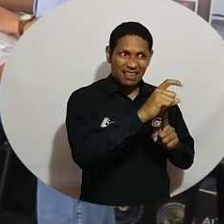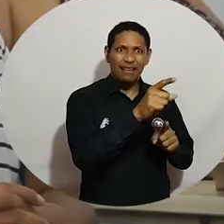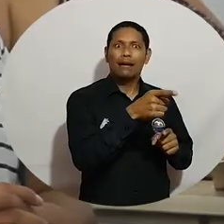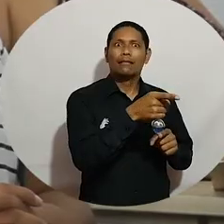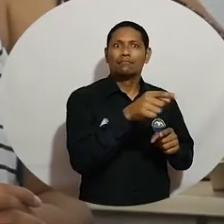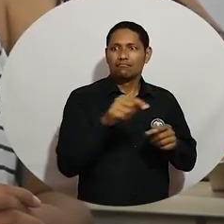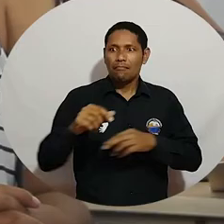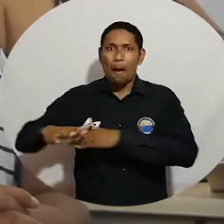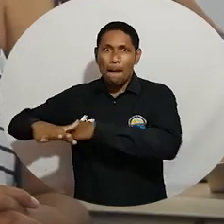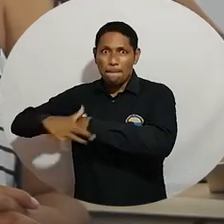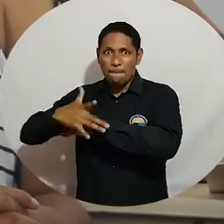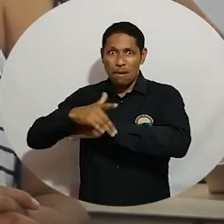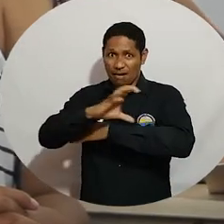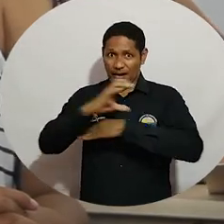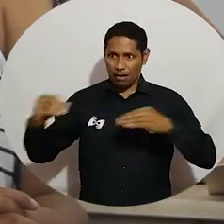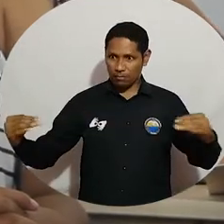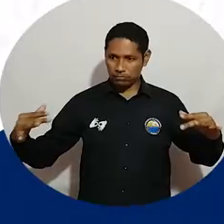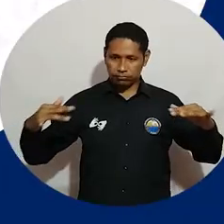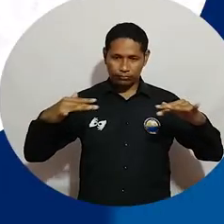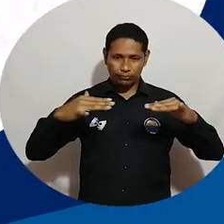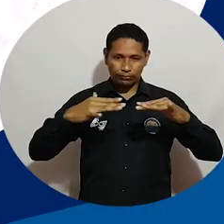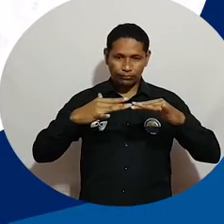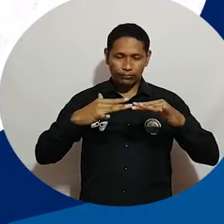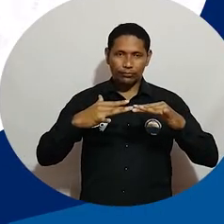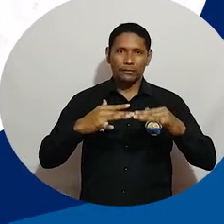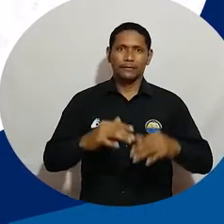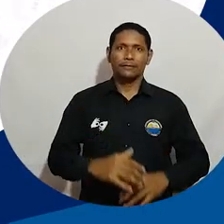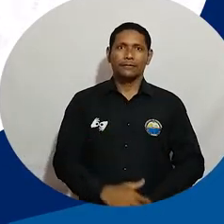ciénaga grande de santa marta y el mar caribe